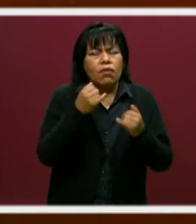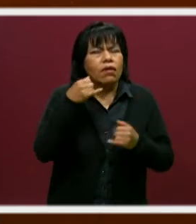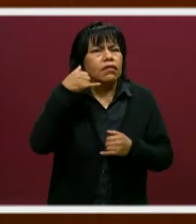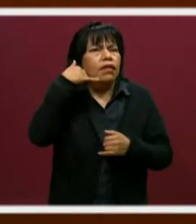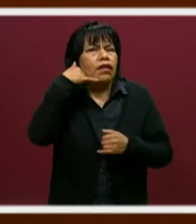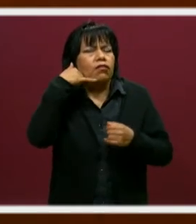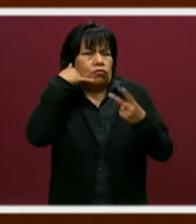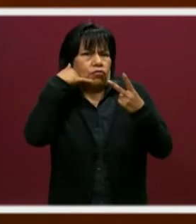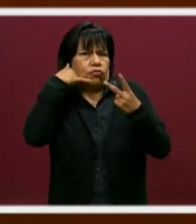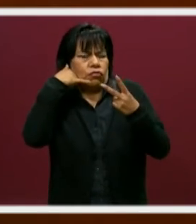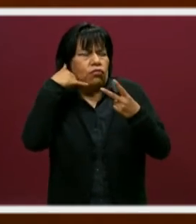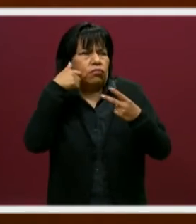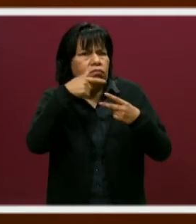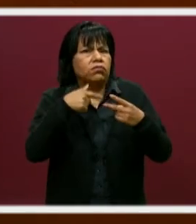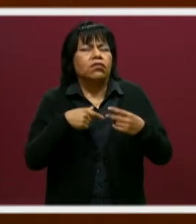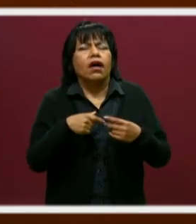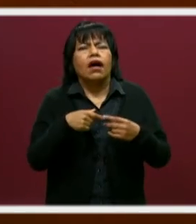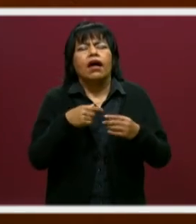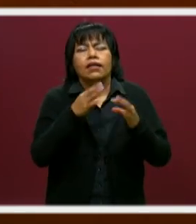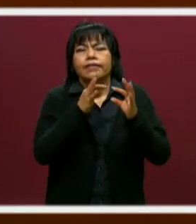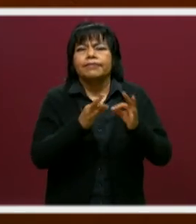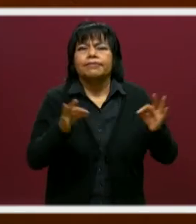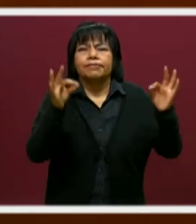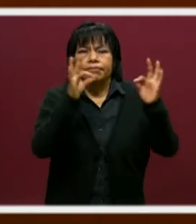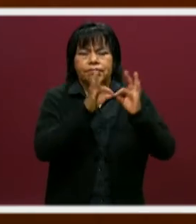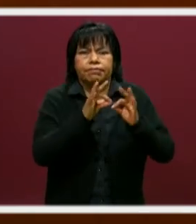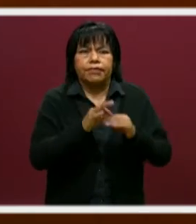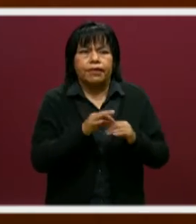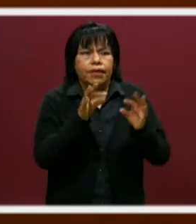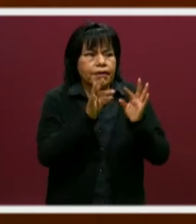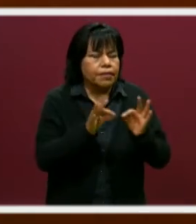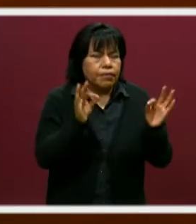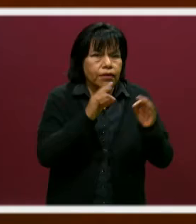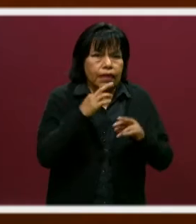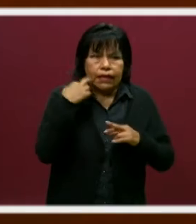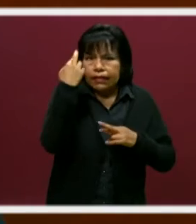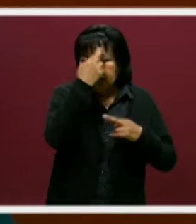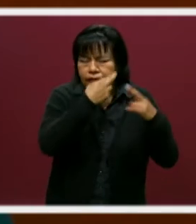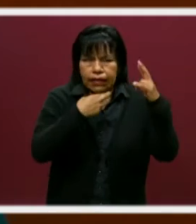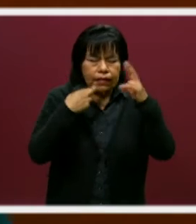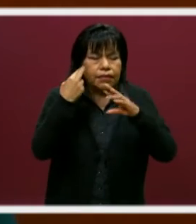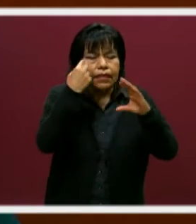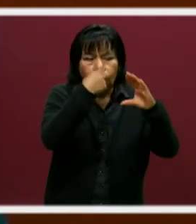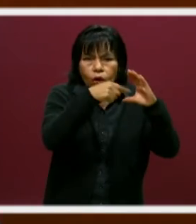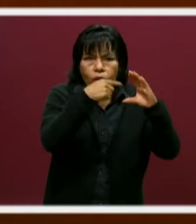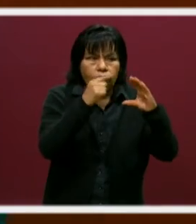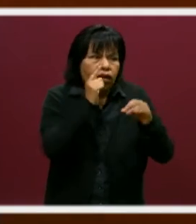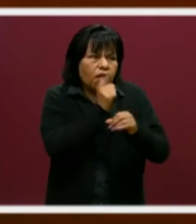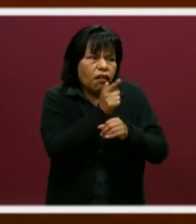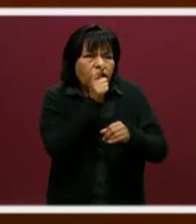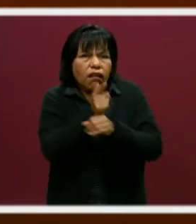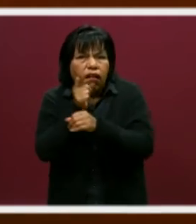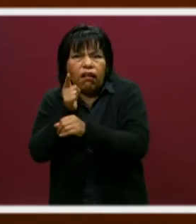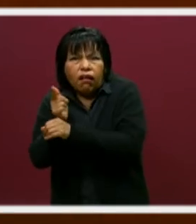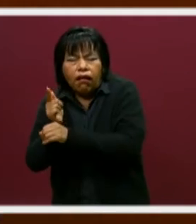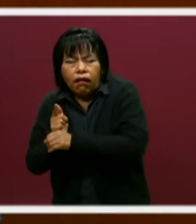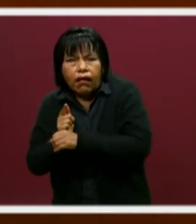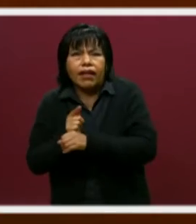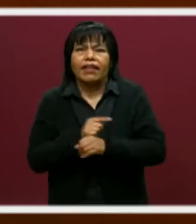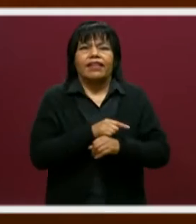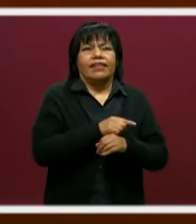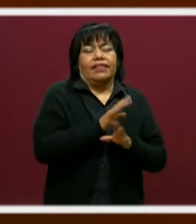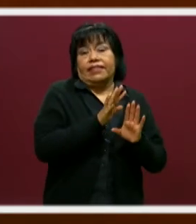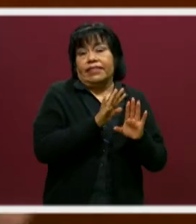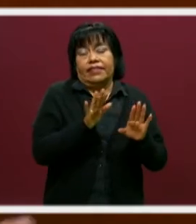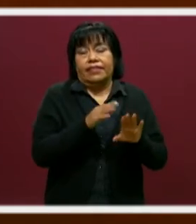por lo que siempre es importante que estén revisando precisamente sus correos y pues también tener a la mano lo